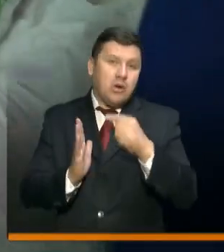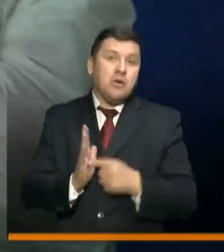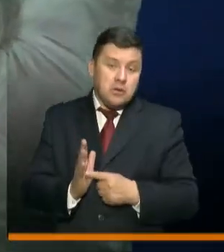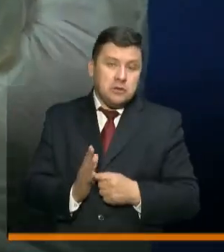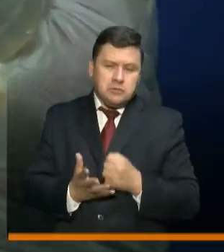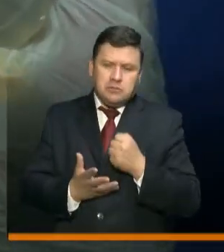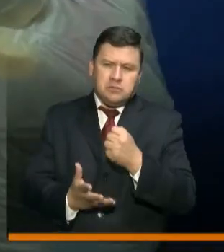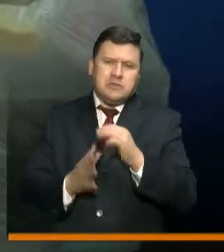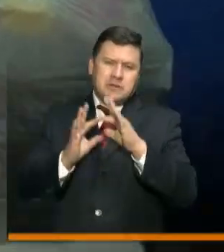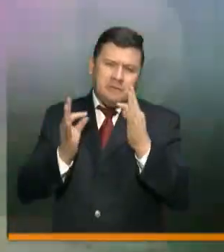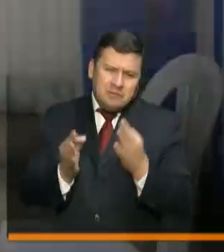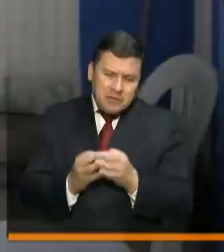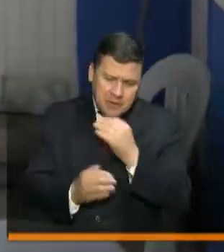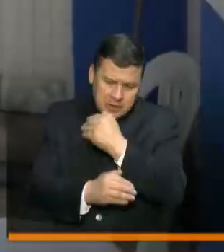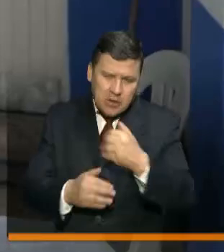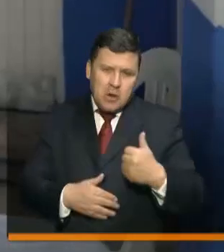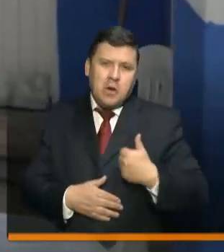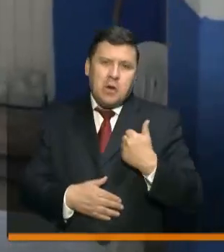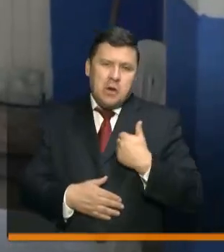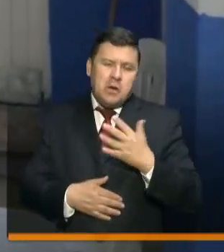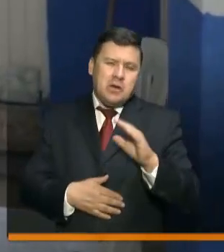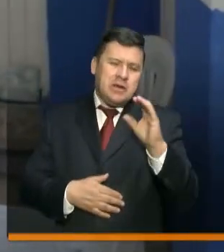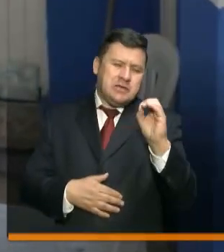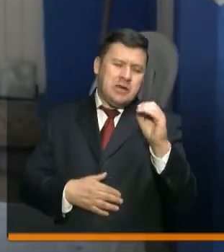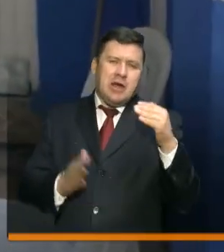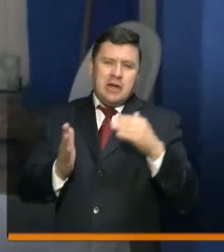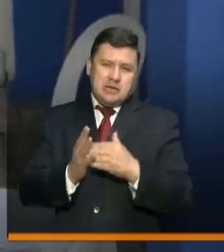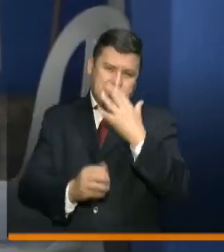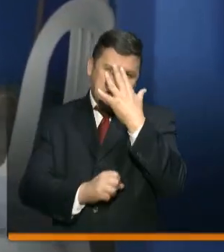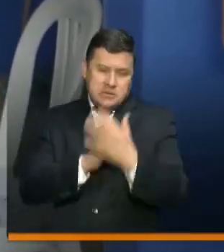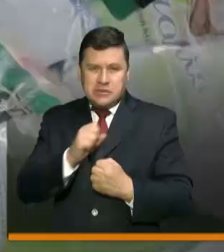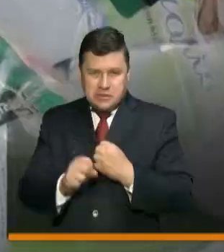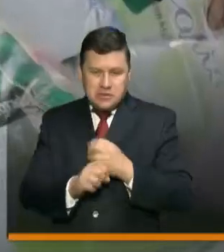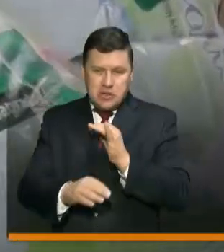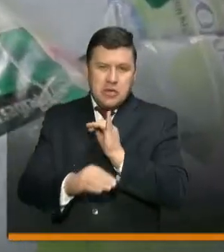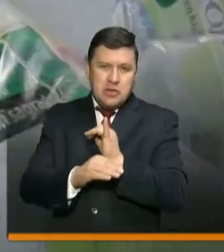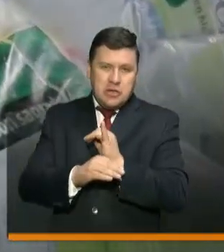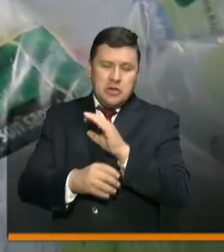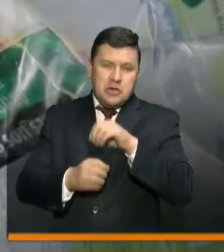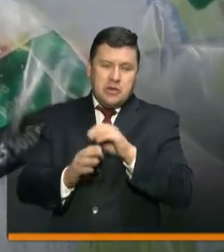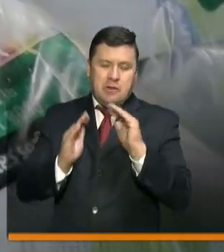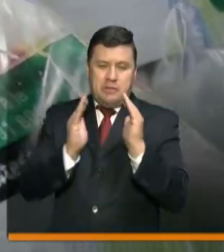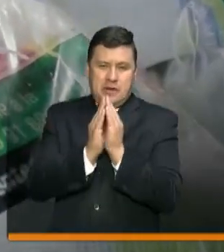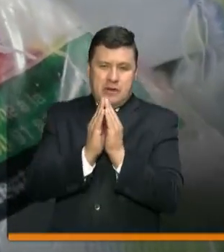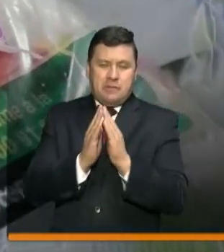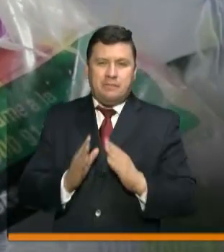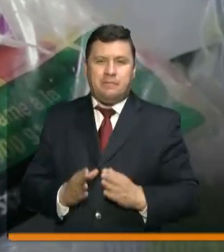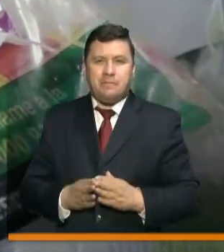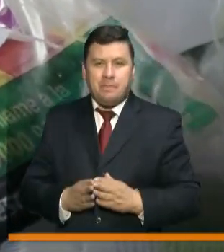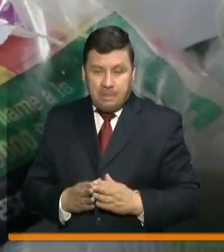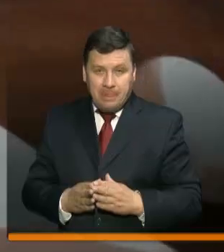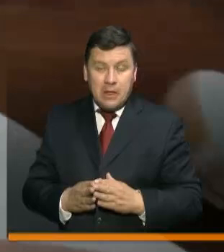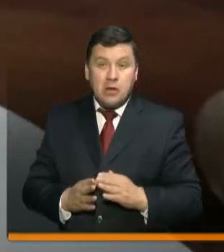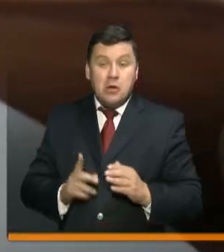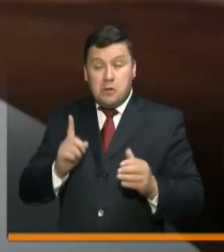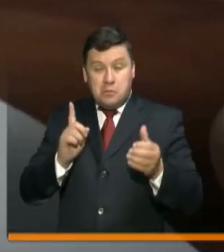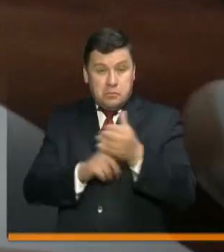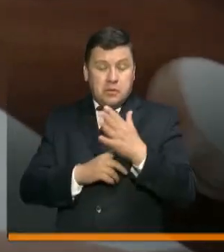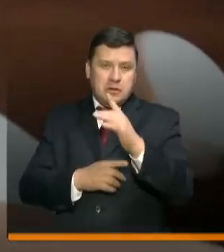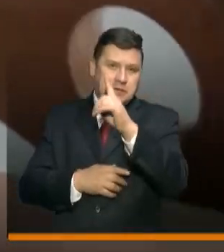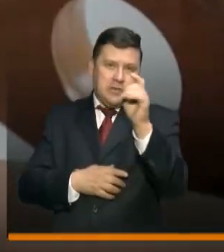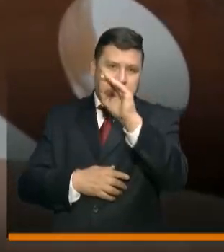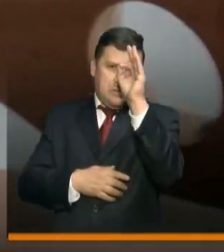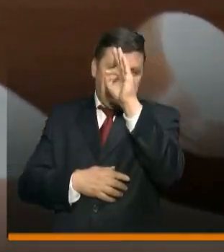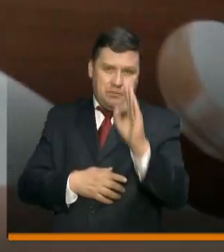se han entregado a familias de niños y niñas entre 0 y 5 años del Instituto Colombiano del Bienestar Familiar, alcanzando el